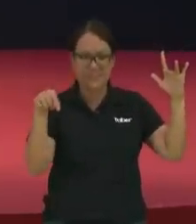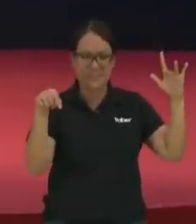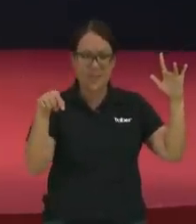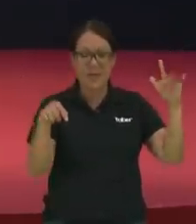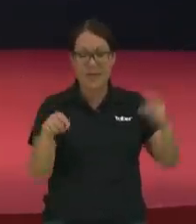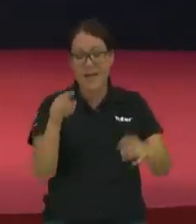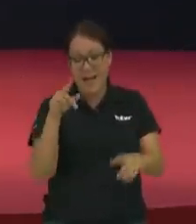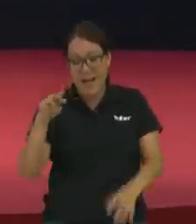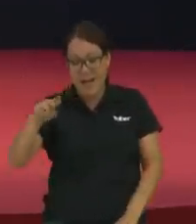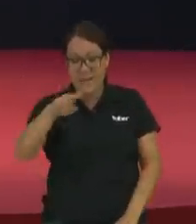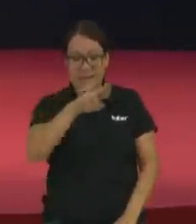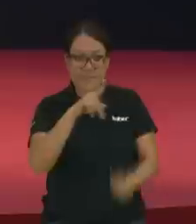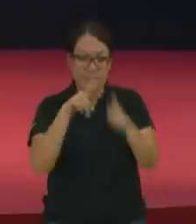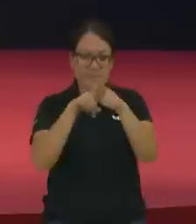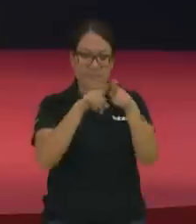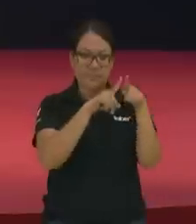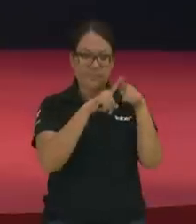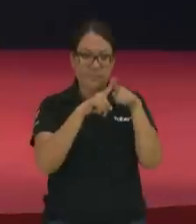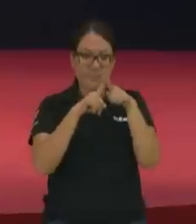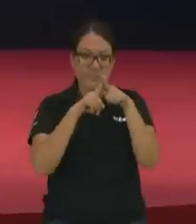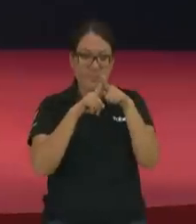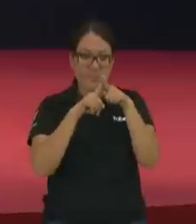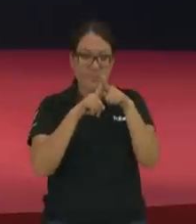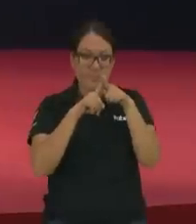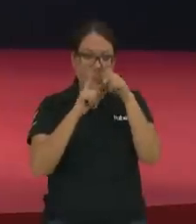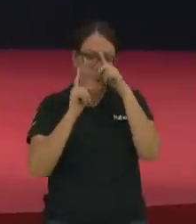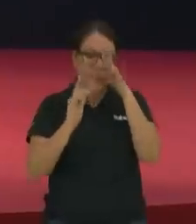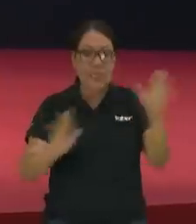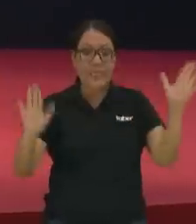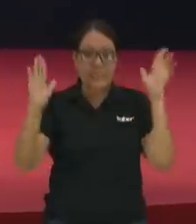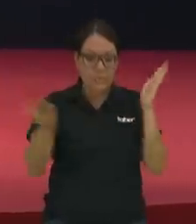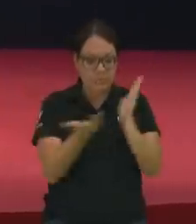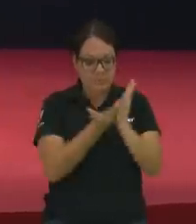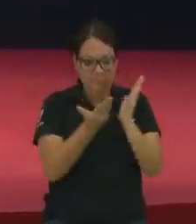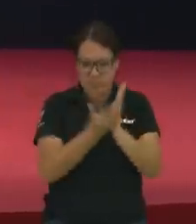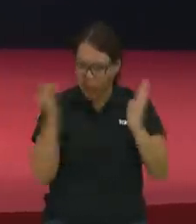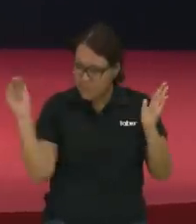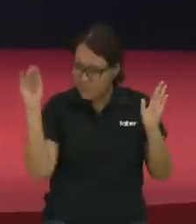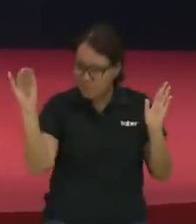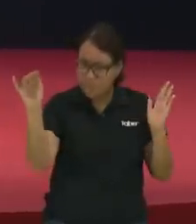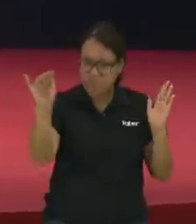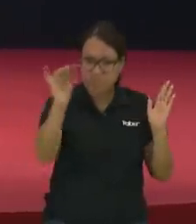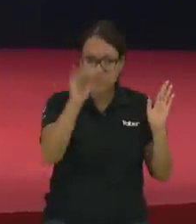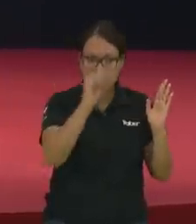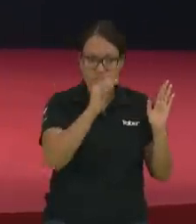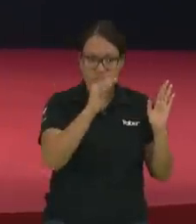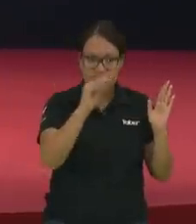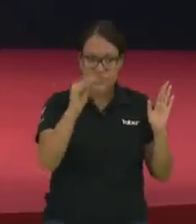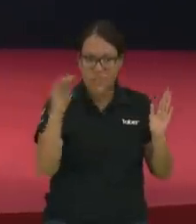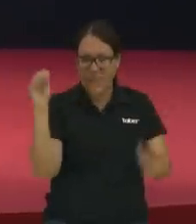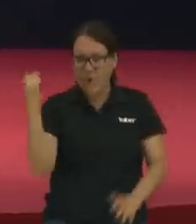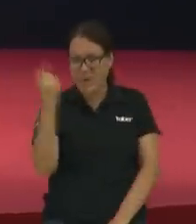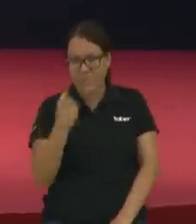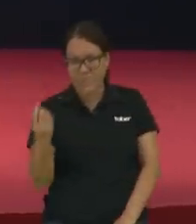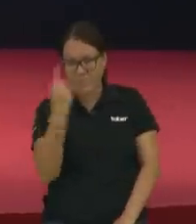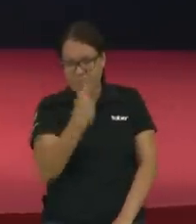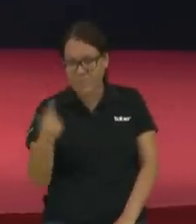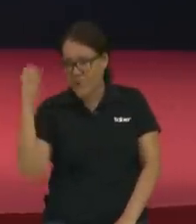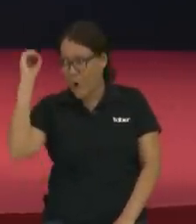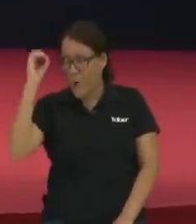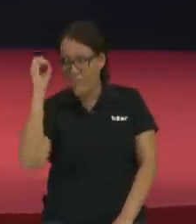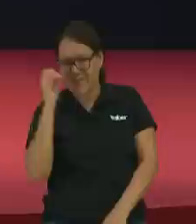Amigo y hermano, si tú eres instruido a través de la palabra del Señor, el que dirán de las personas, ya no te